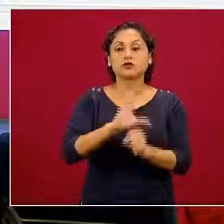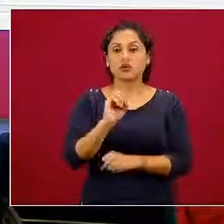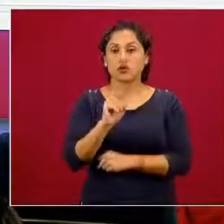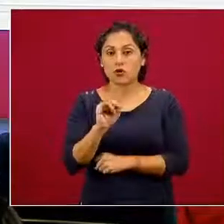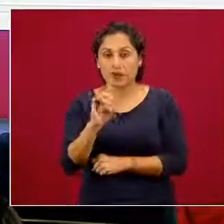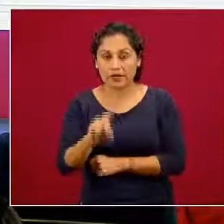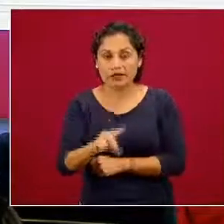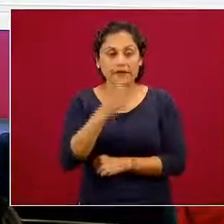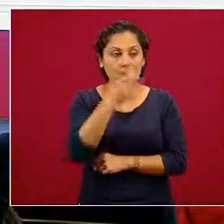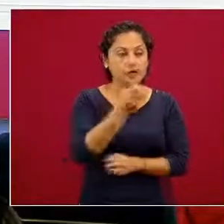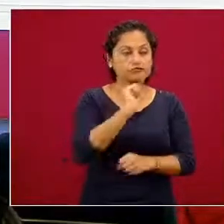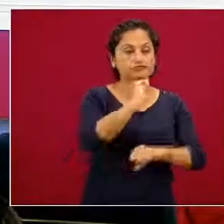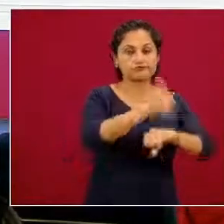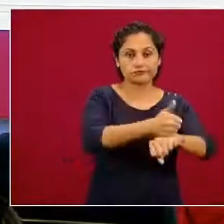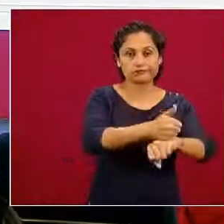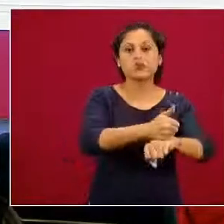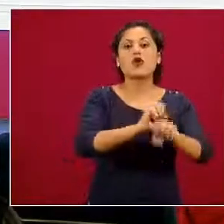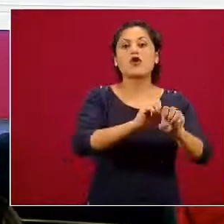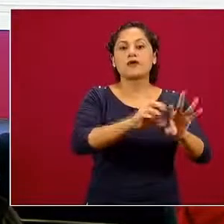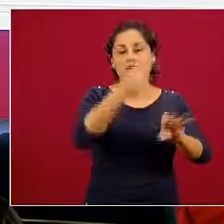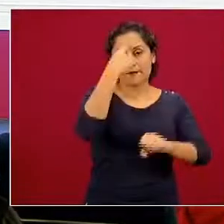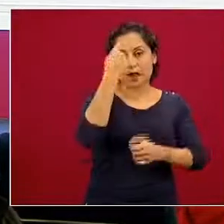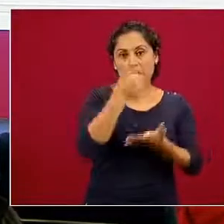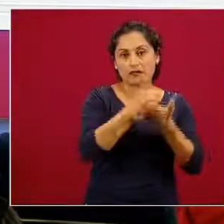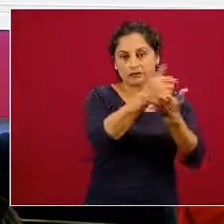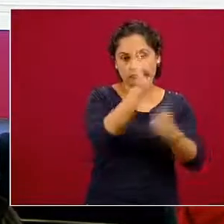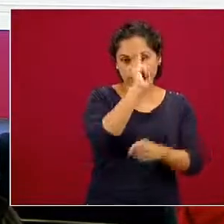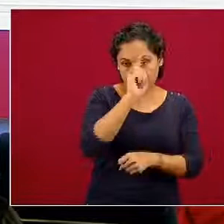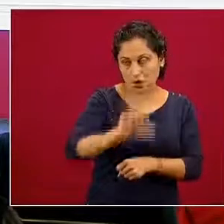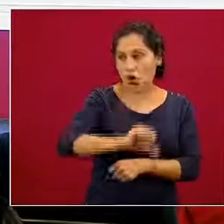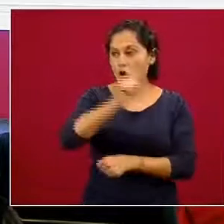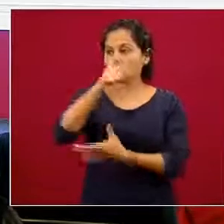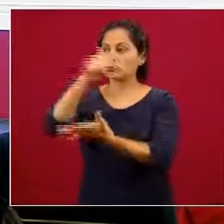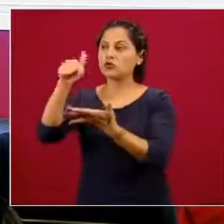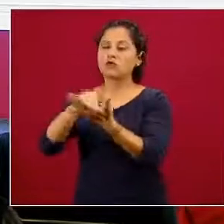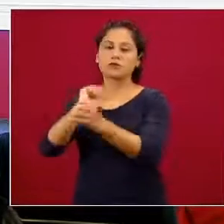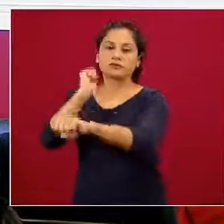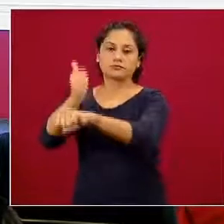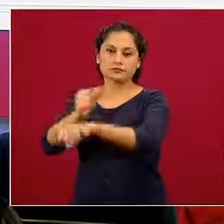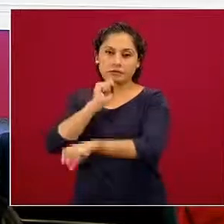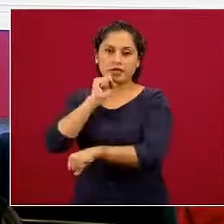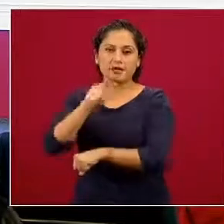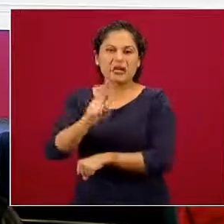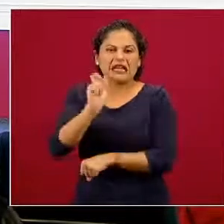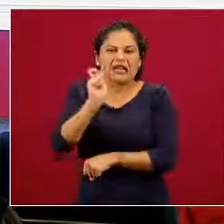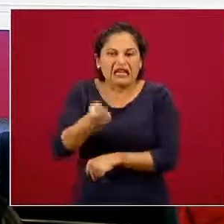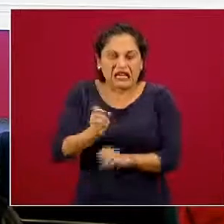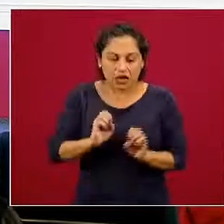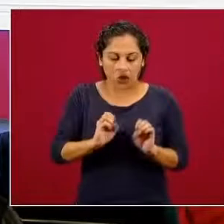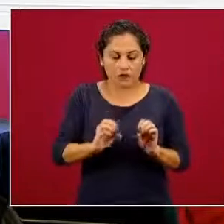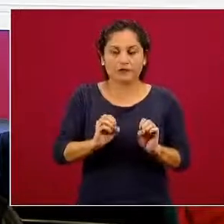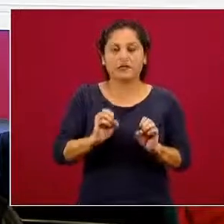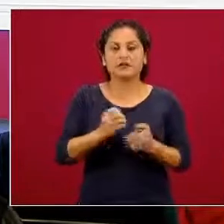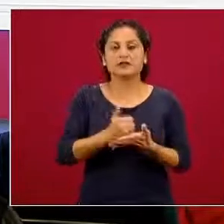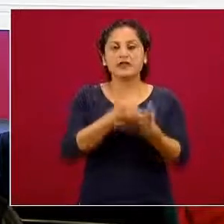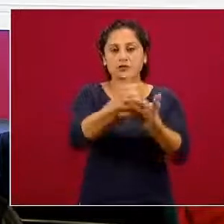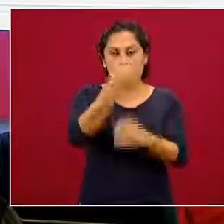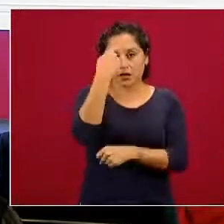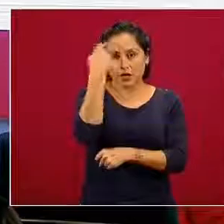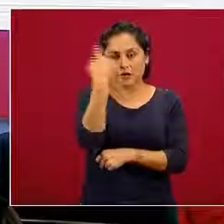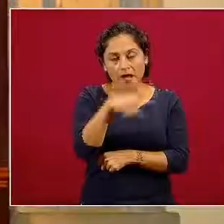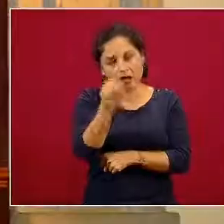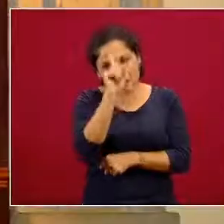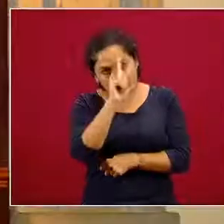unidades de salud y aún ahora siguen trabajando estas brigadas. Lo que están haciendo es dar orientación, capacitación y